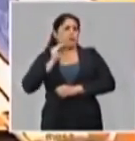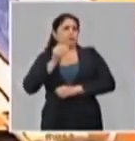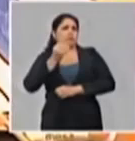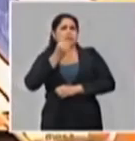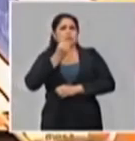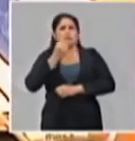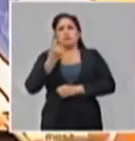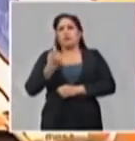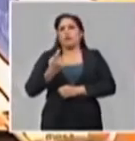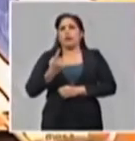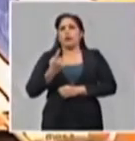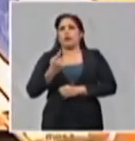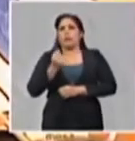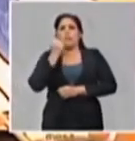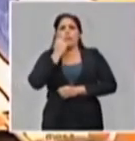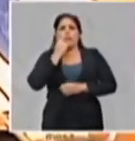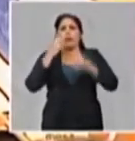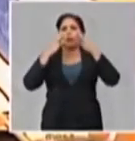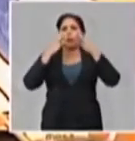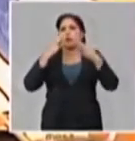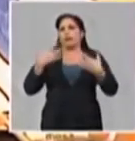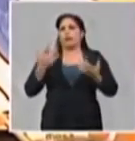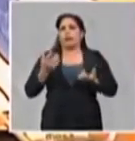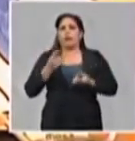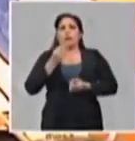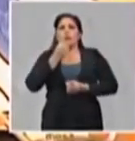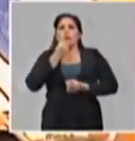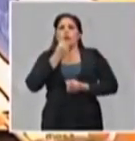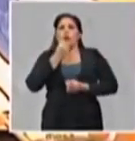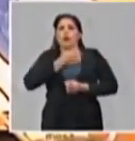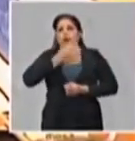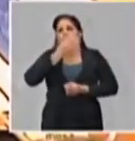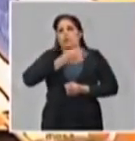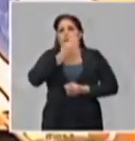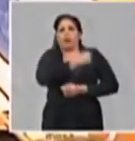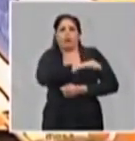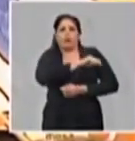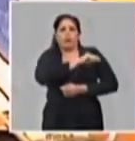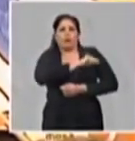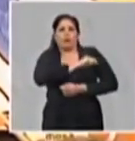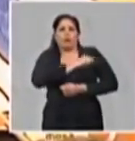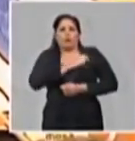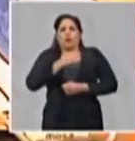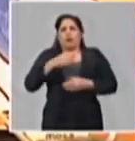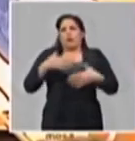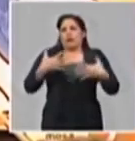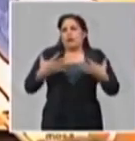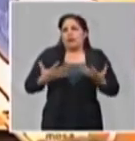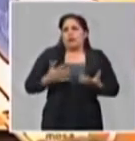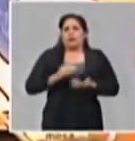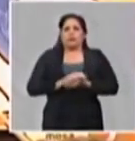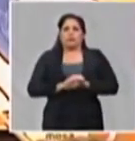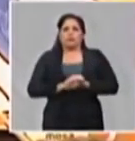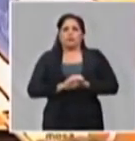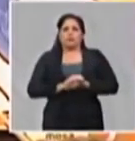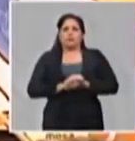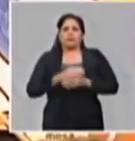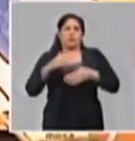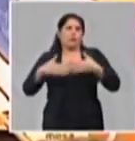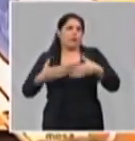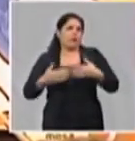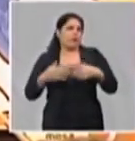requería detallarlo más y poder expresar cómo actuar ante cualquier caso